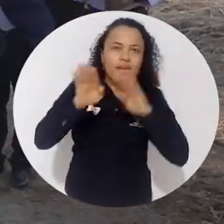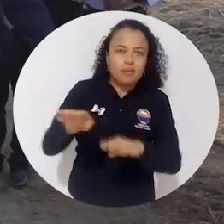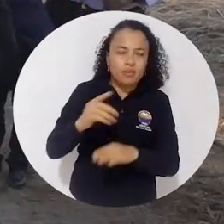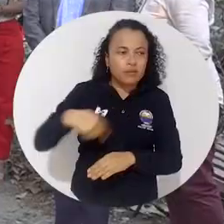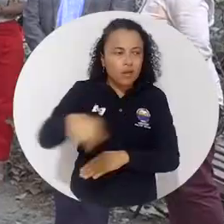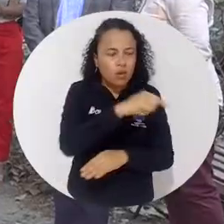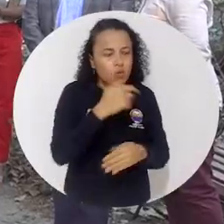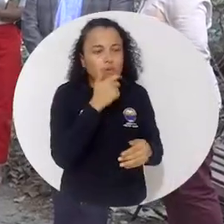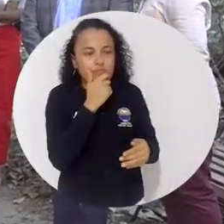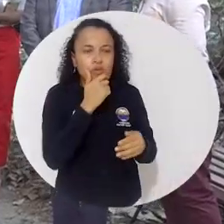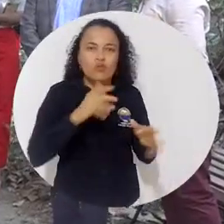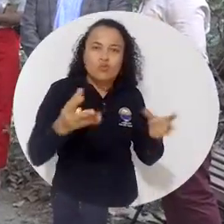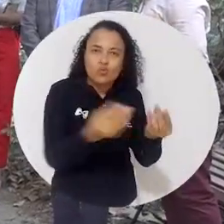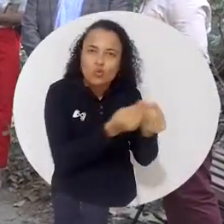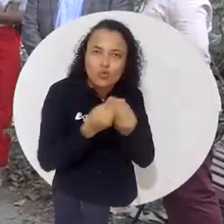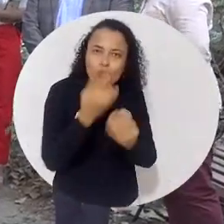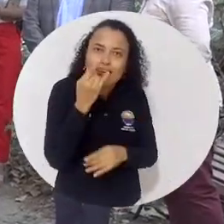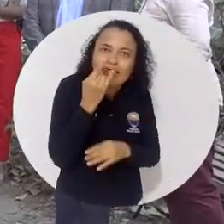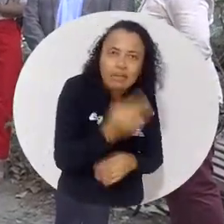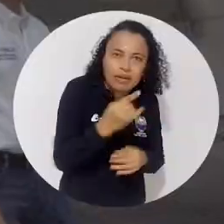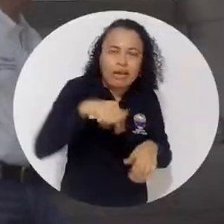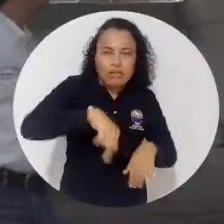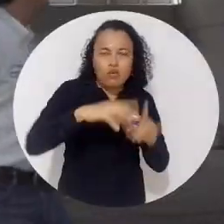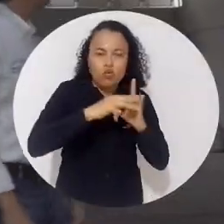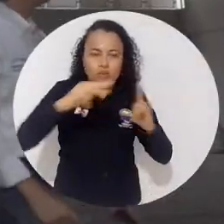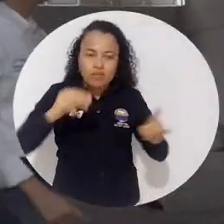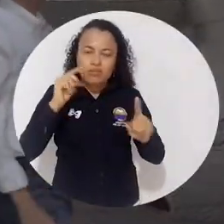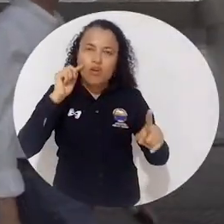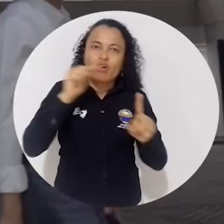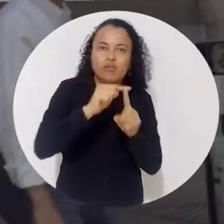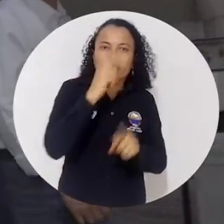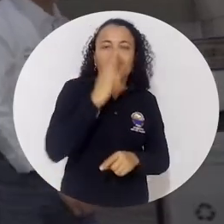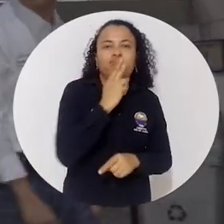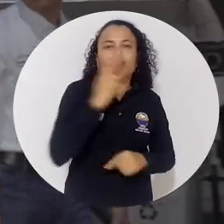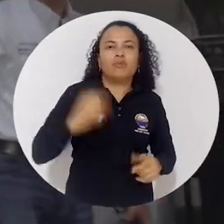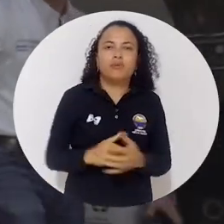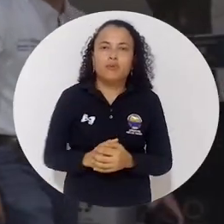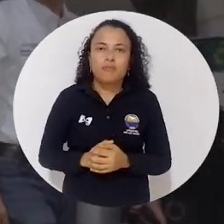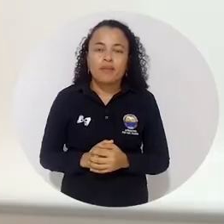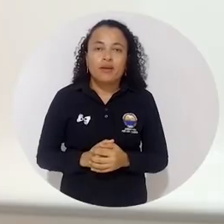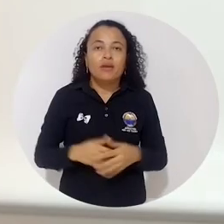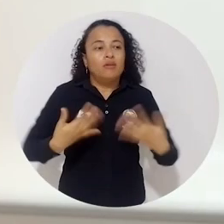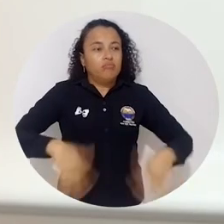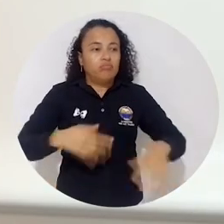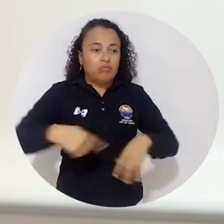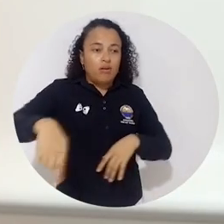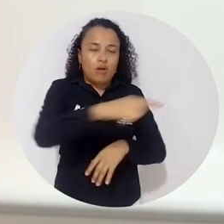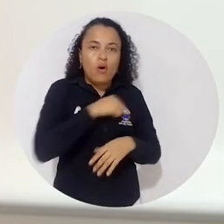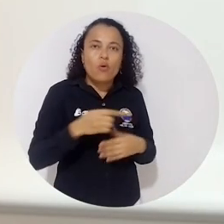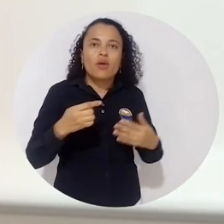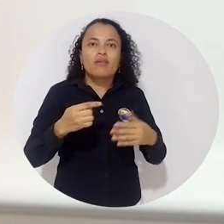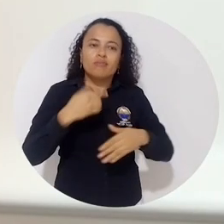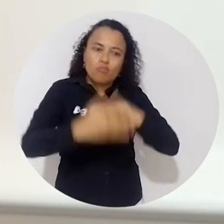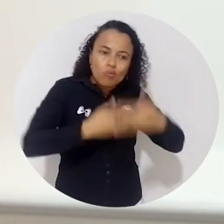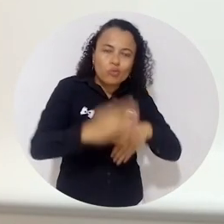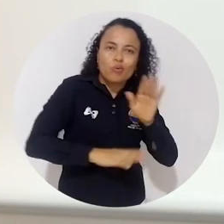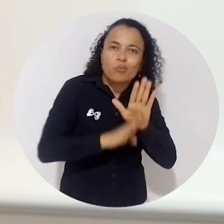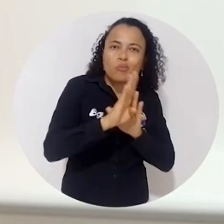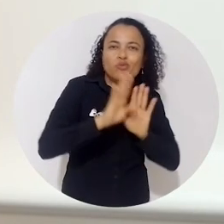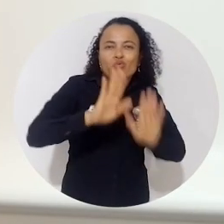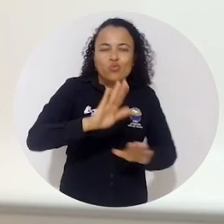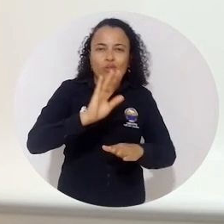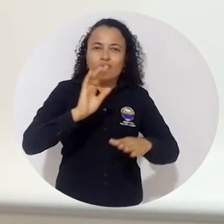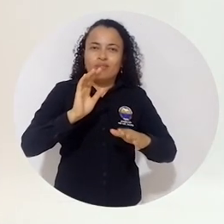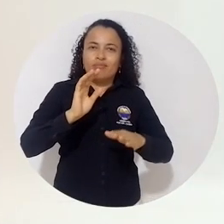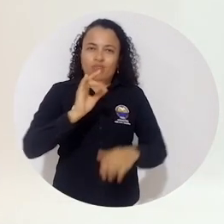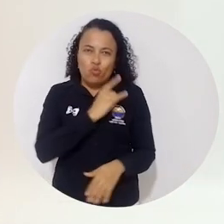diversos sectores que se constituyen como los grupos de interés con los que Unimagdalena ejerce su compromiso. Esto en virtud de los avances que hemos tenido